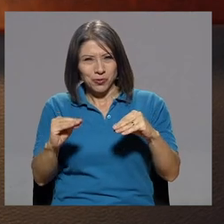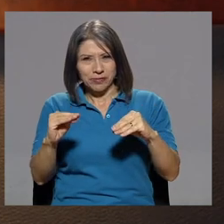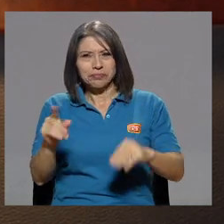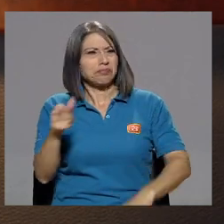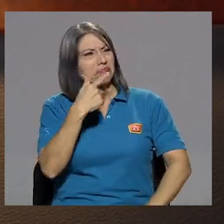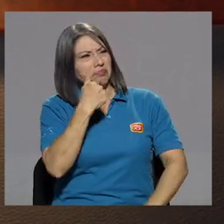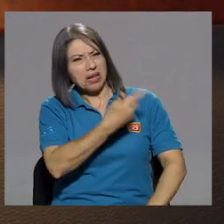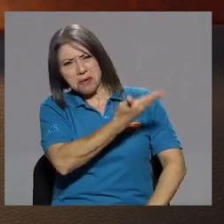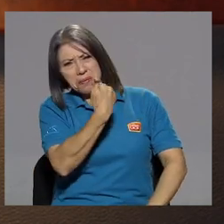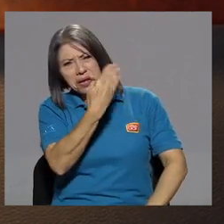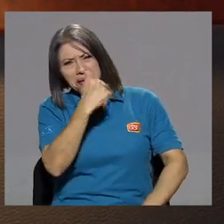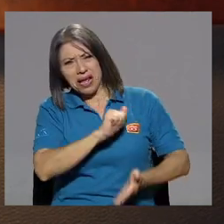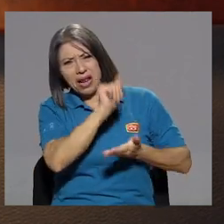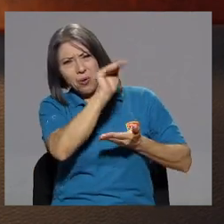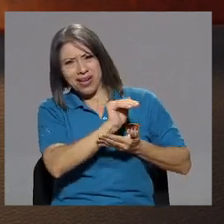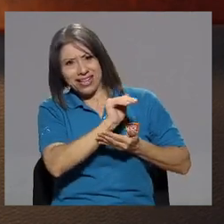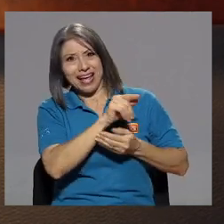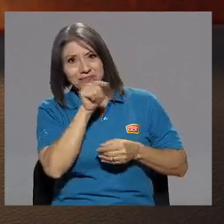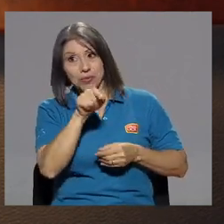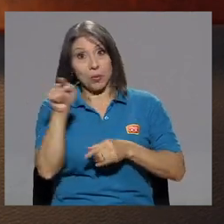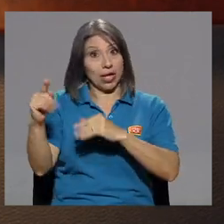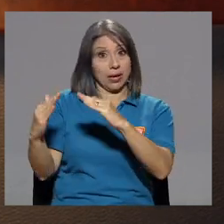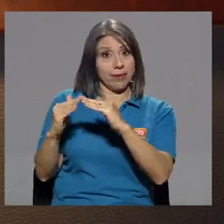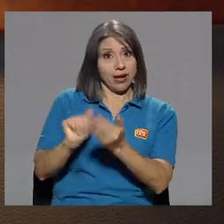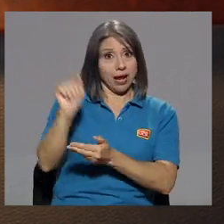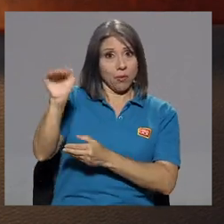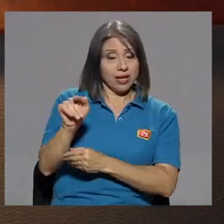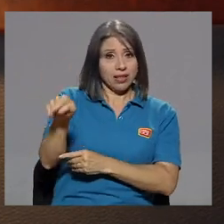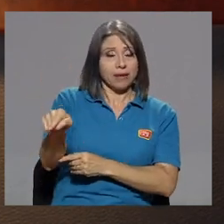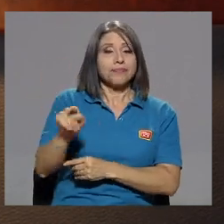de ahí Sanita, no, venga a la Juelita. Él es de la Juelita. Entonces,